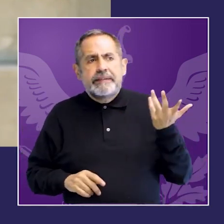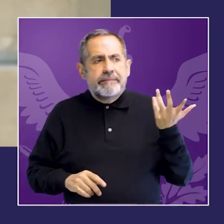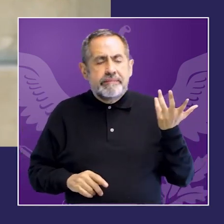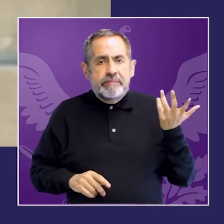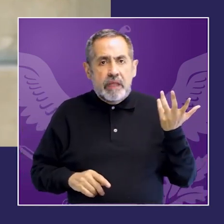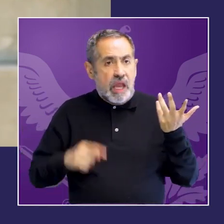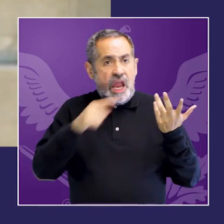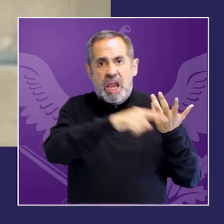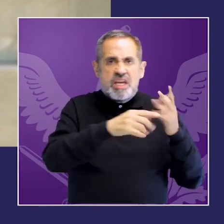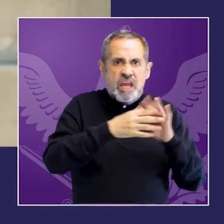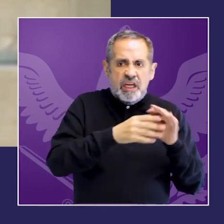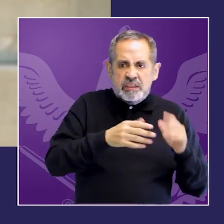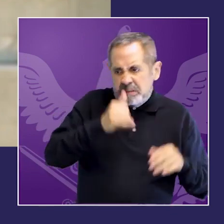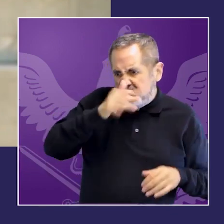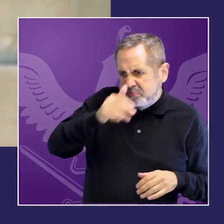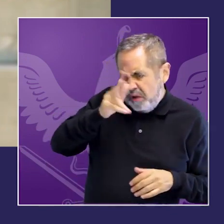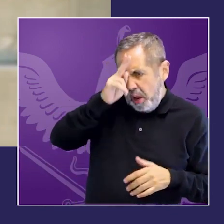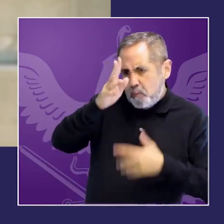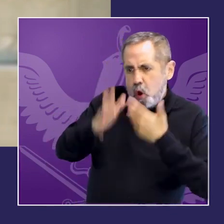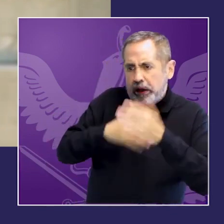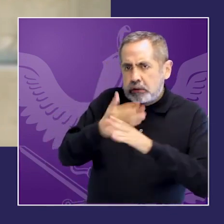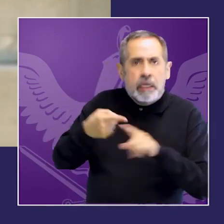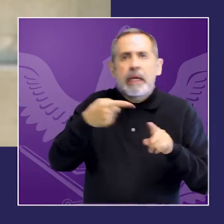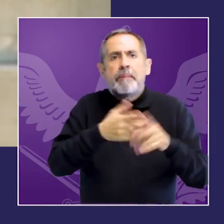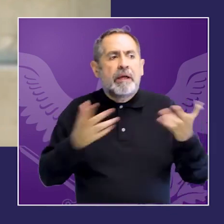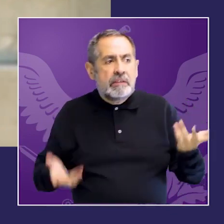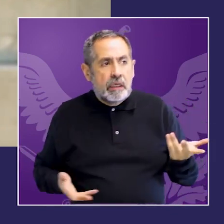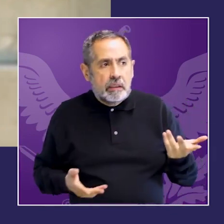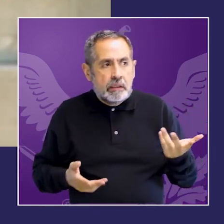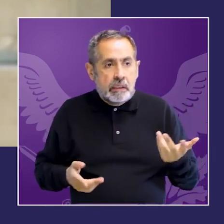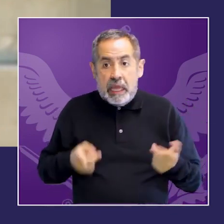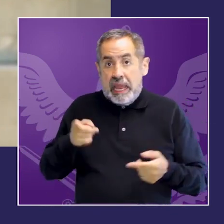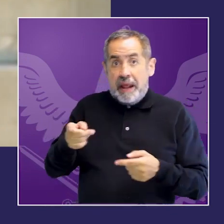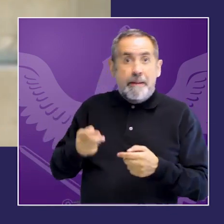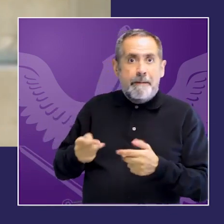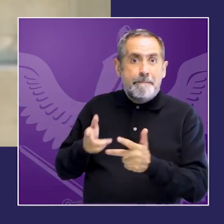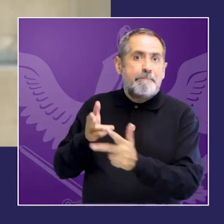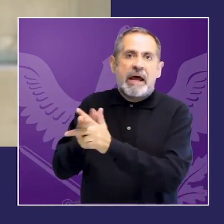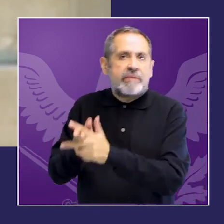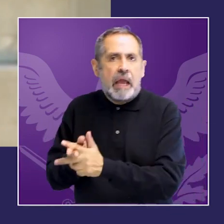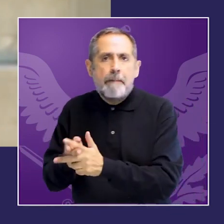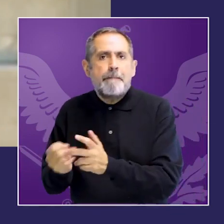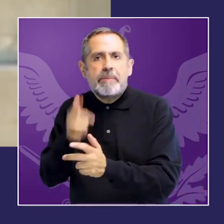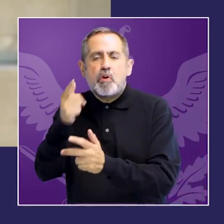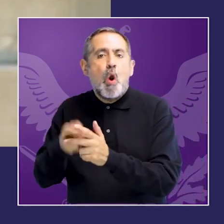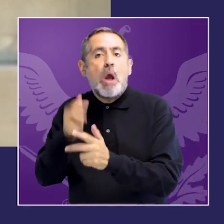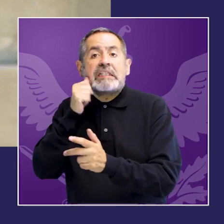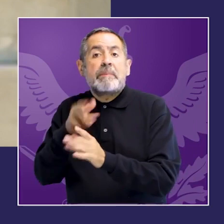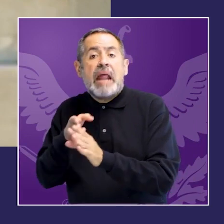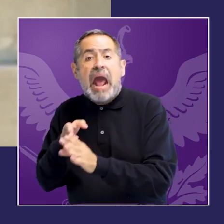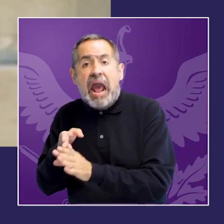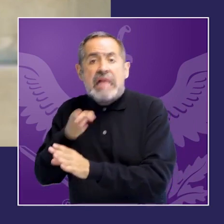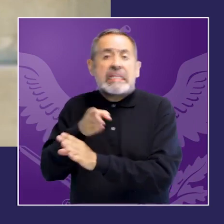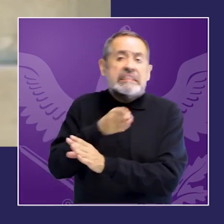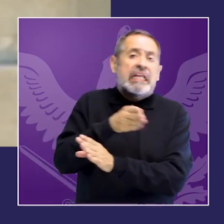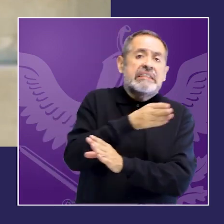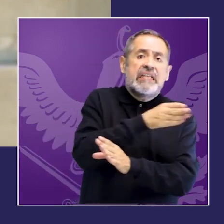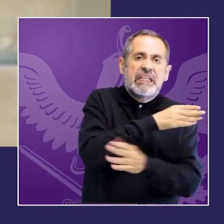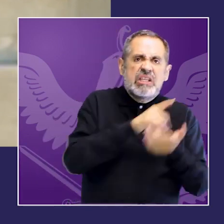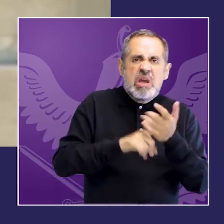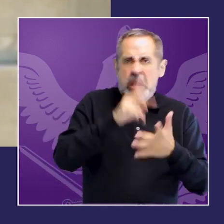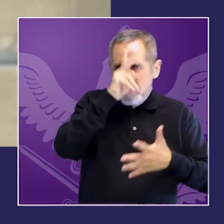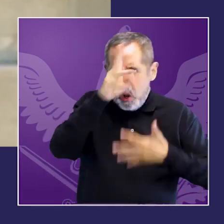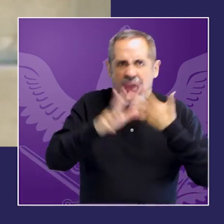manifestaciones de violencia? matar no es lo primero que hace un femicida antes de digamos la violencia